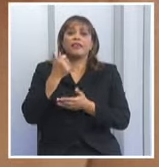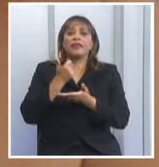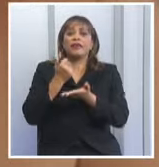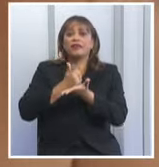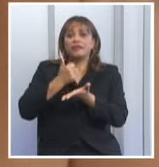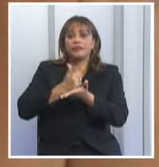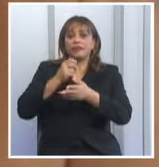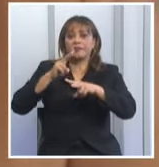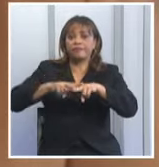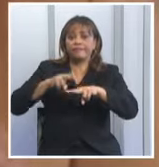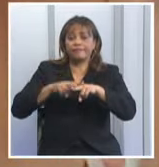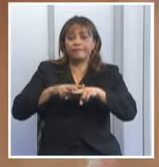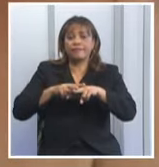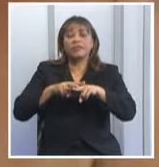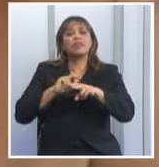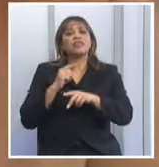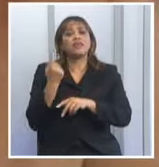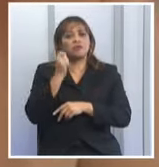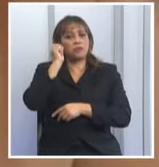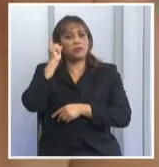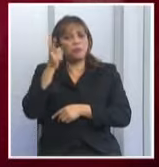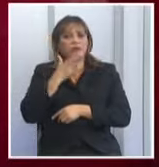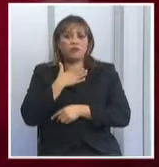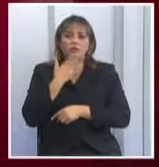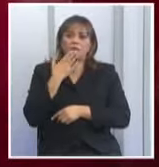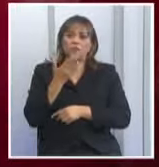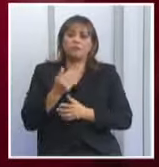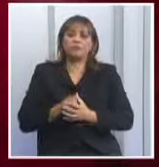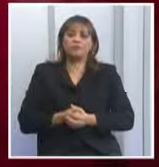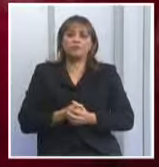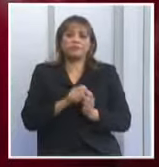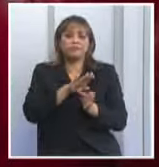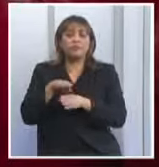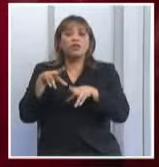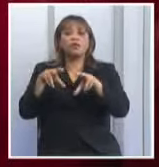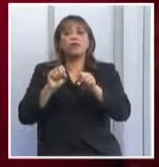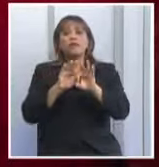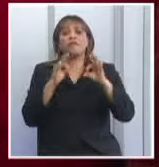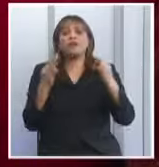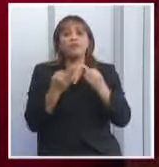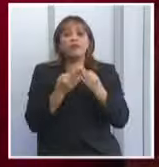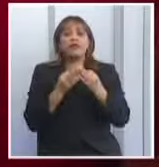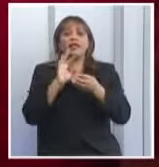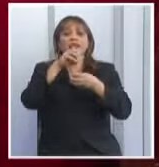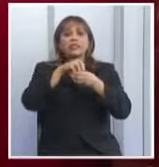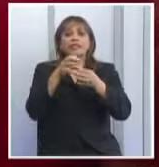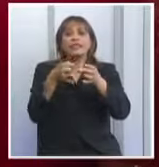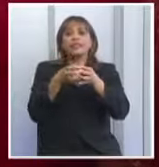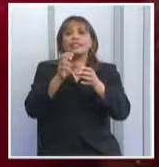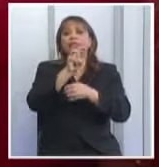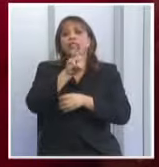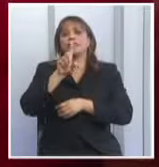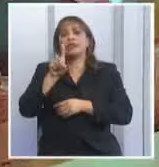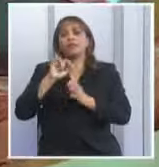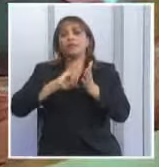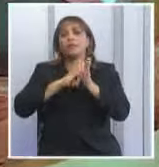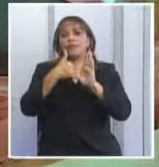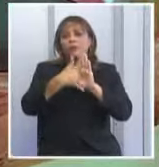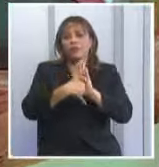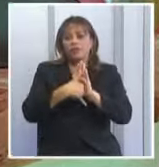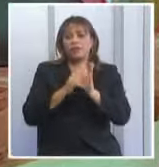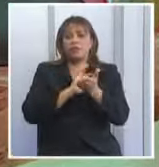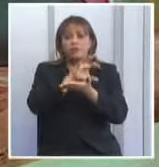las cubanas y los cubanos, y ha sido una experiencia enriquecedora. Esta nueva familia es parte de los 31 programas sociales del proyecto